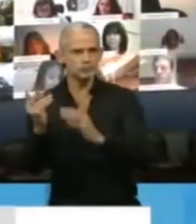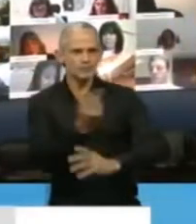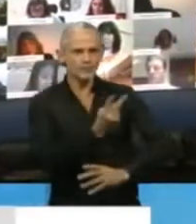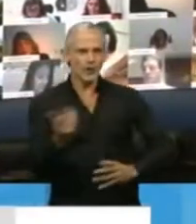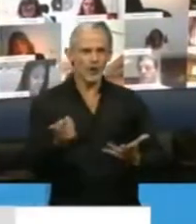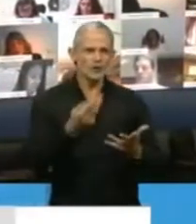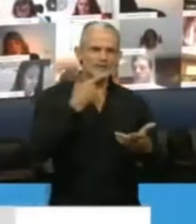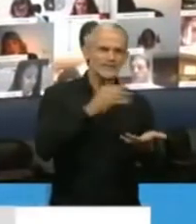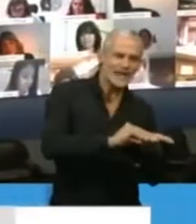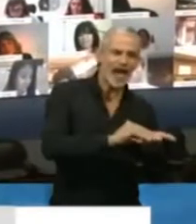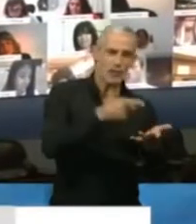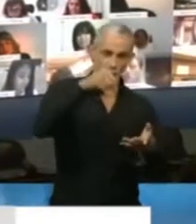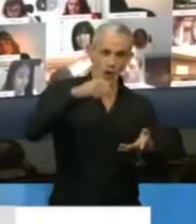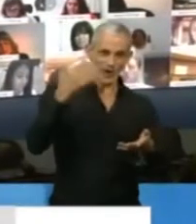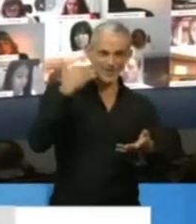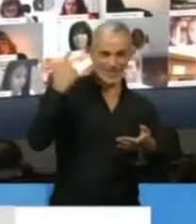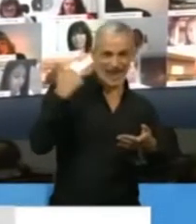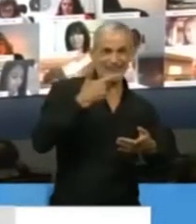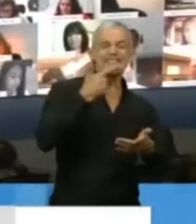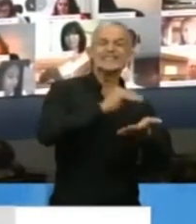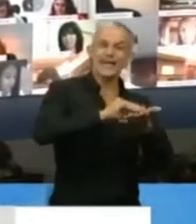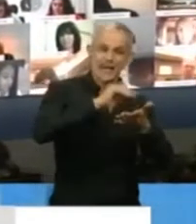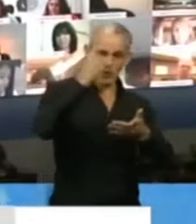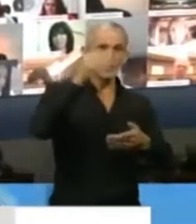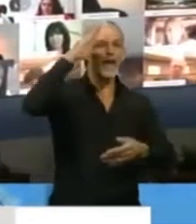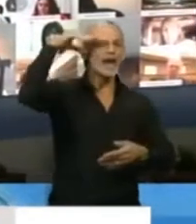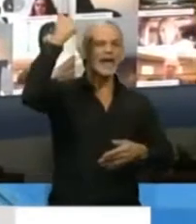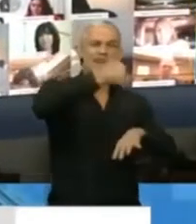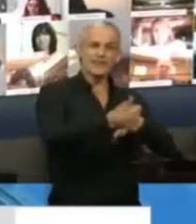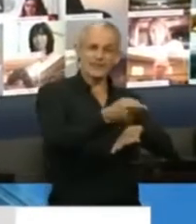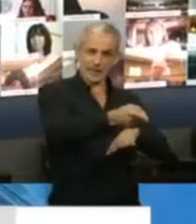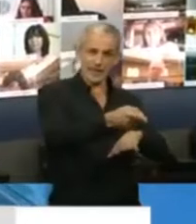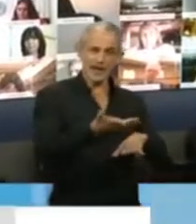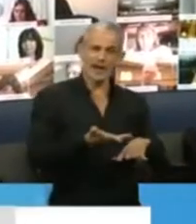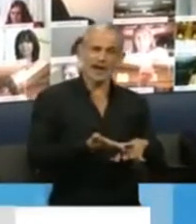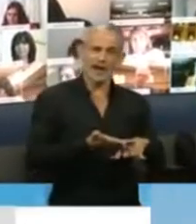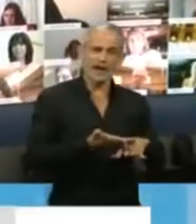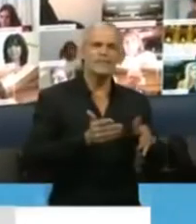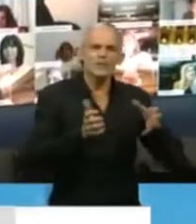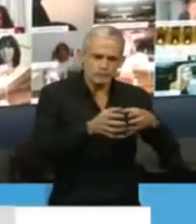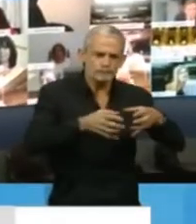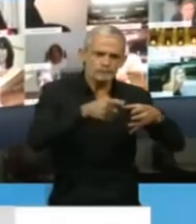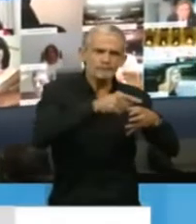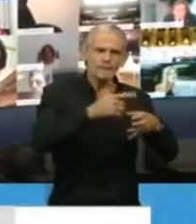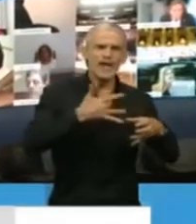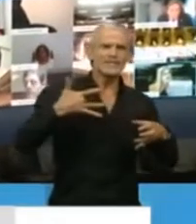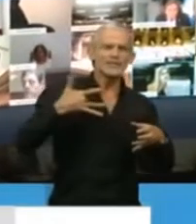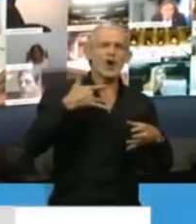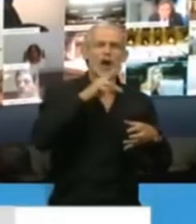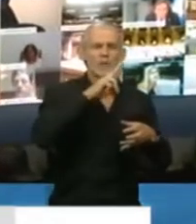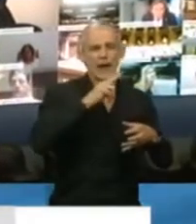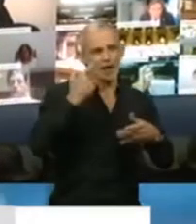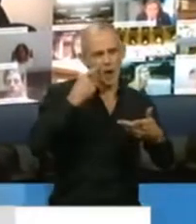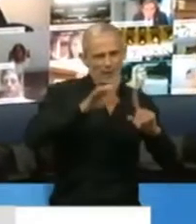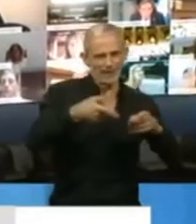Hoy en el Senado de la Nación, Cristina Fernández de Kirchner, junto a todas las señoras senadoras y